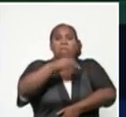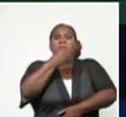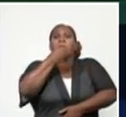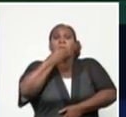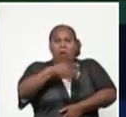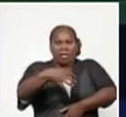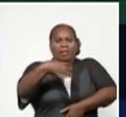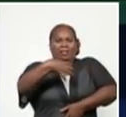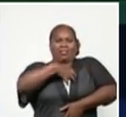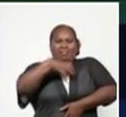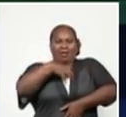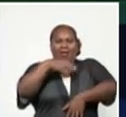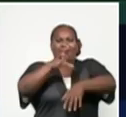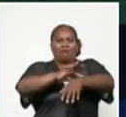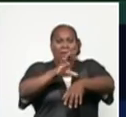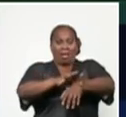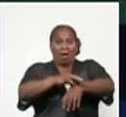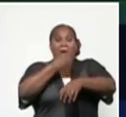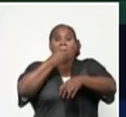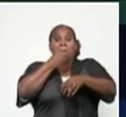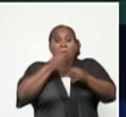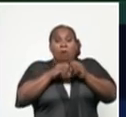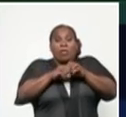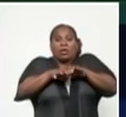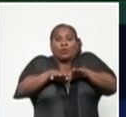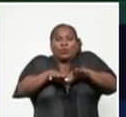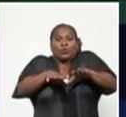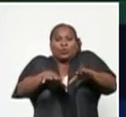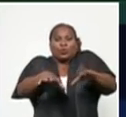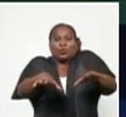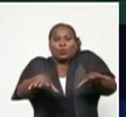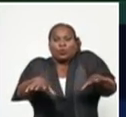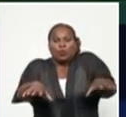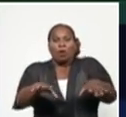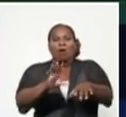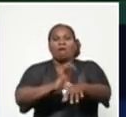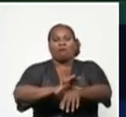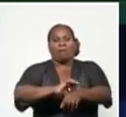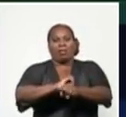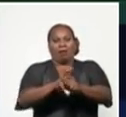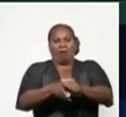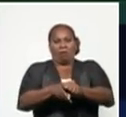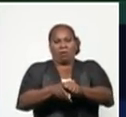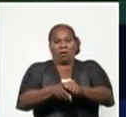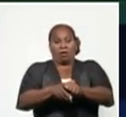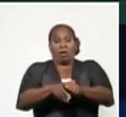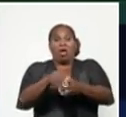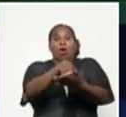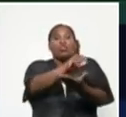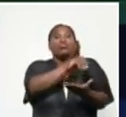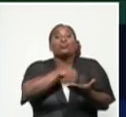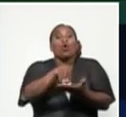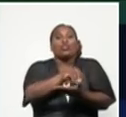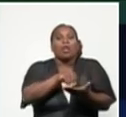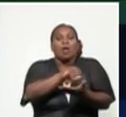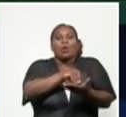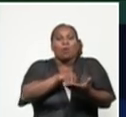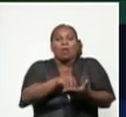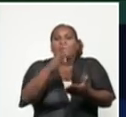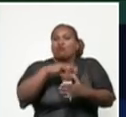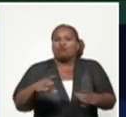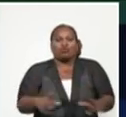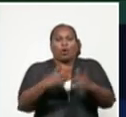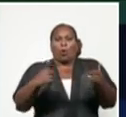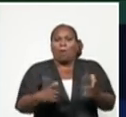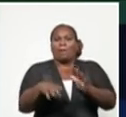epidemia pueda crecer fácilmente en los lugares donde se dejan de cumplir las medidas que están establecidas